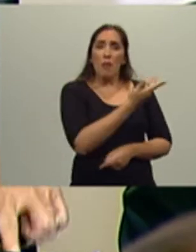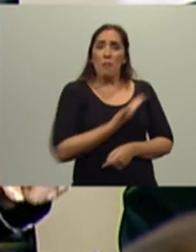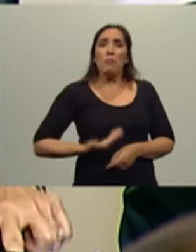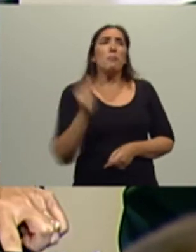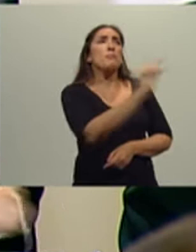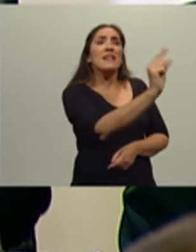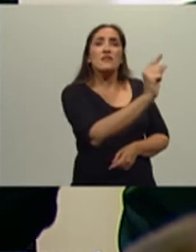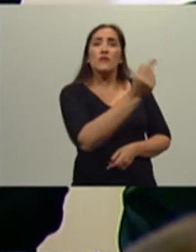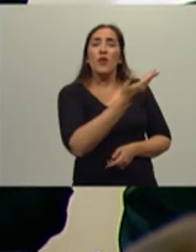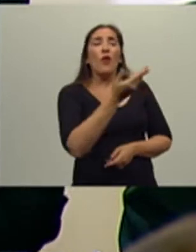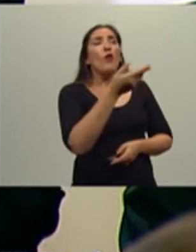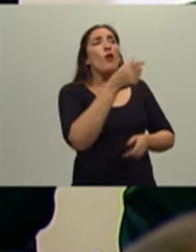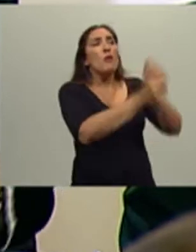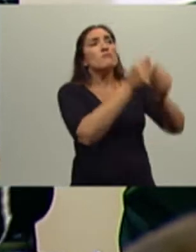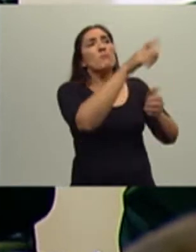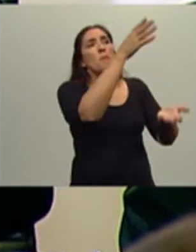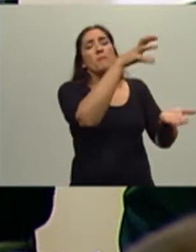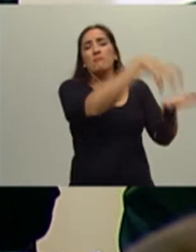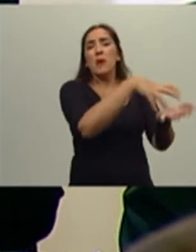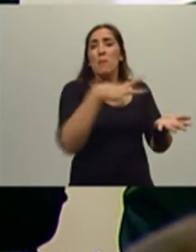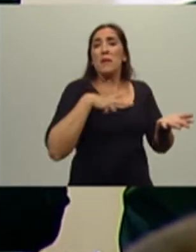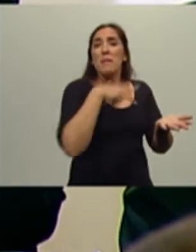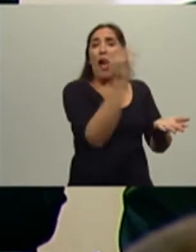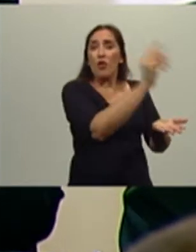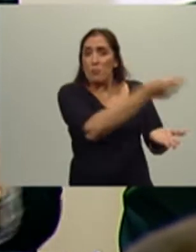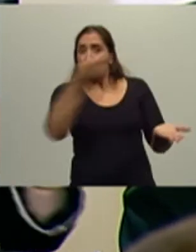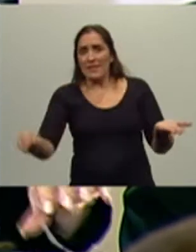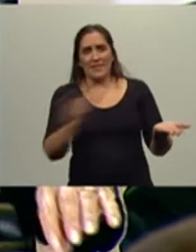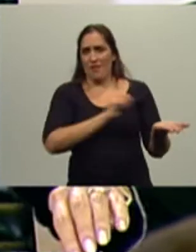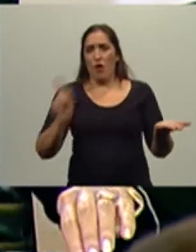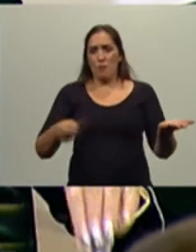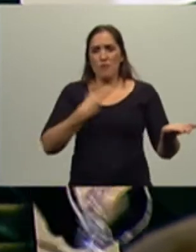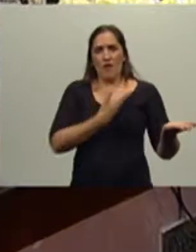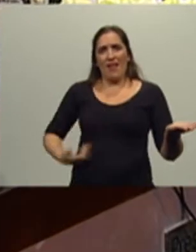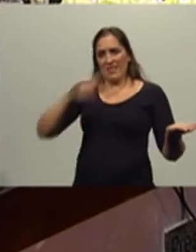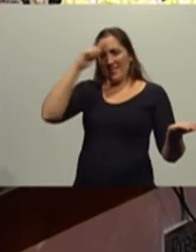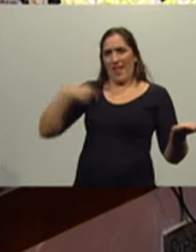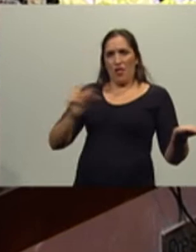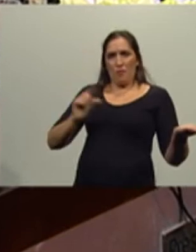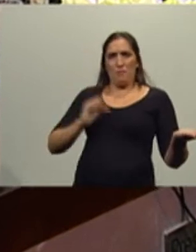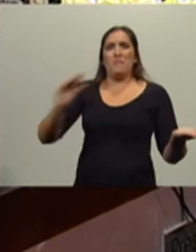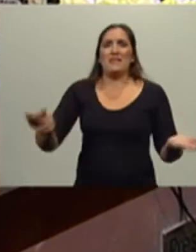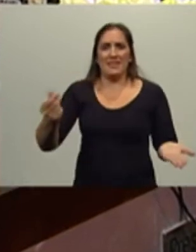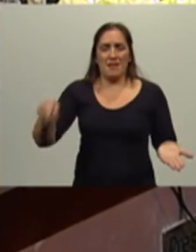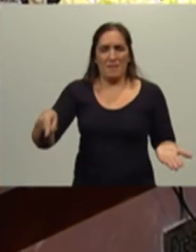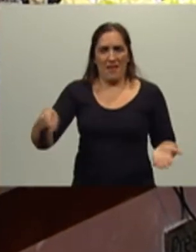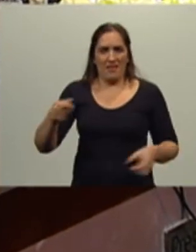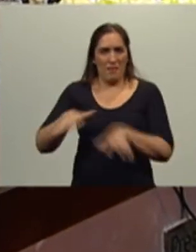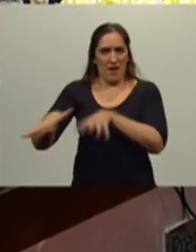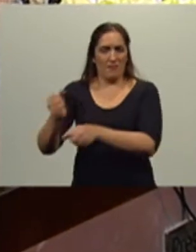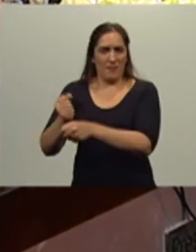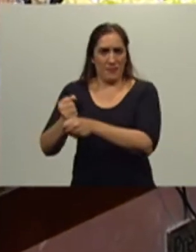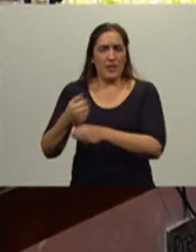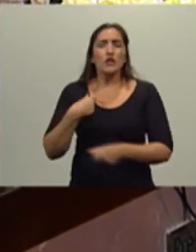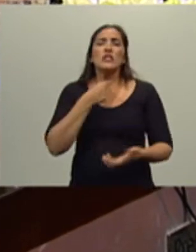sector público. ¿Con qué? Con el programa del Bicentenario, voy a leer las cifras para no